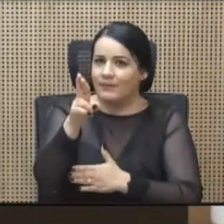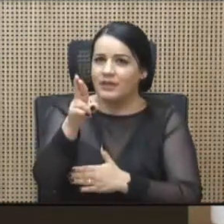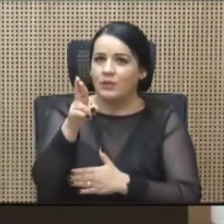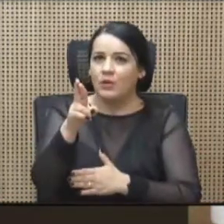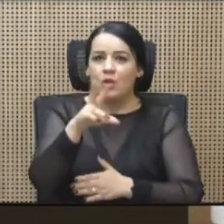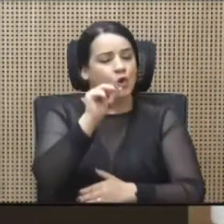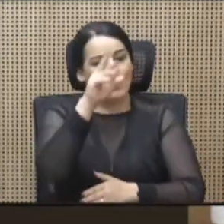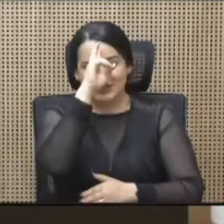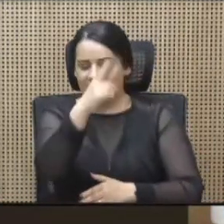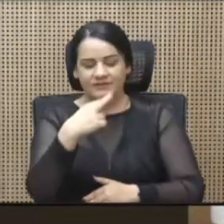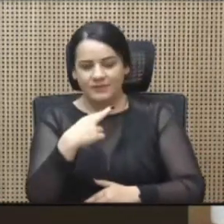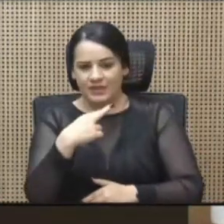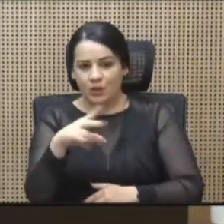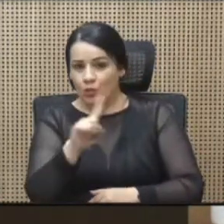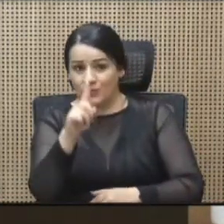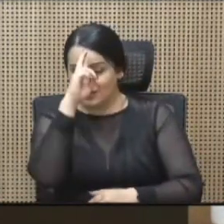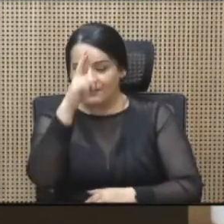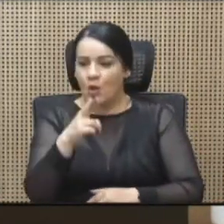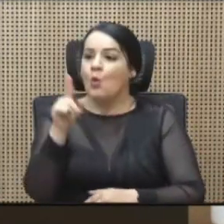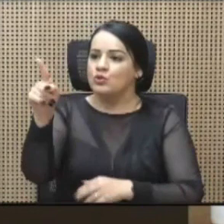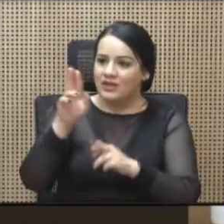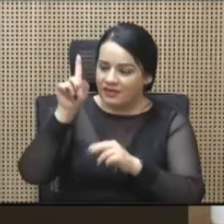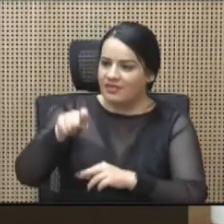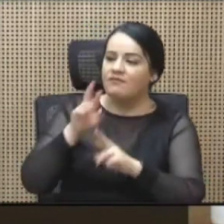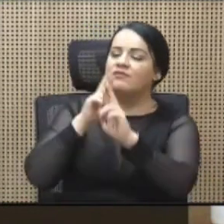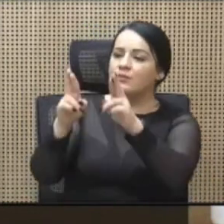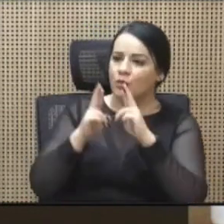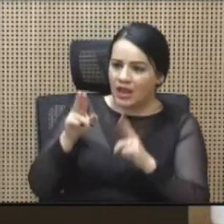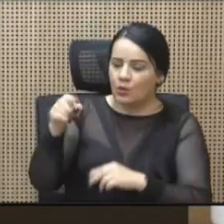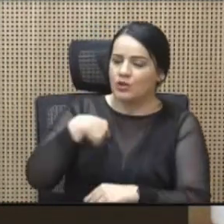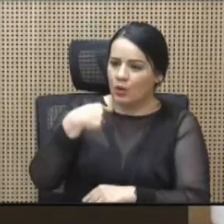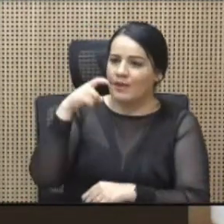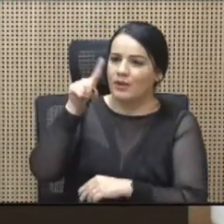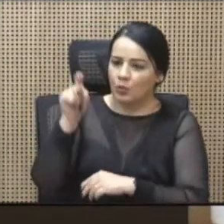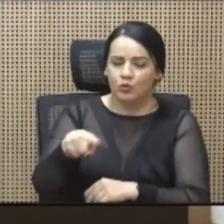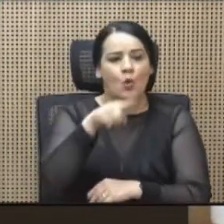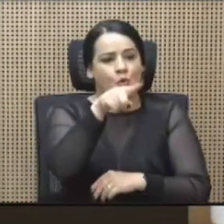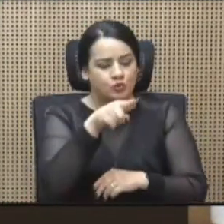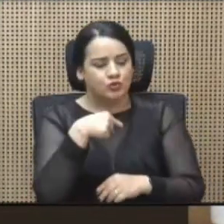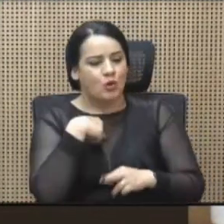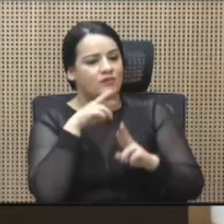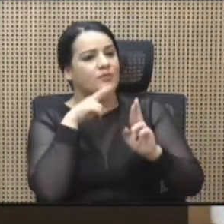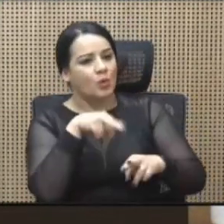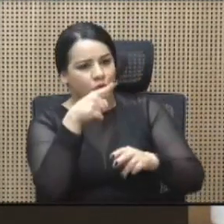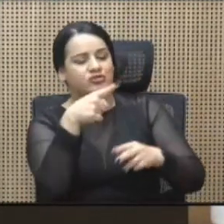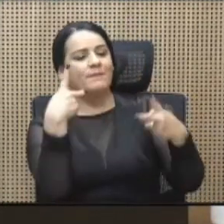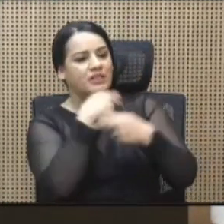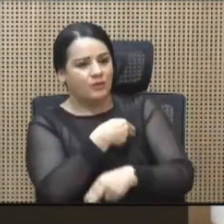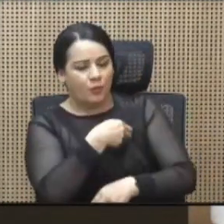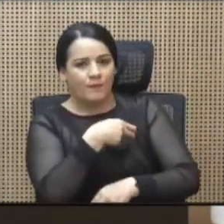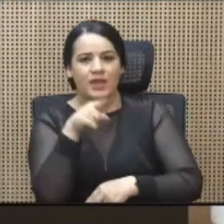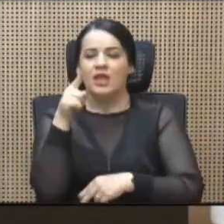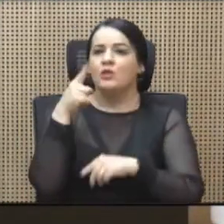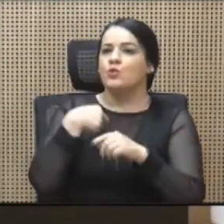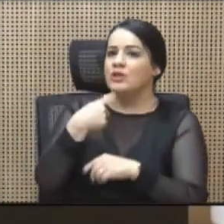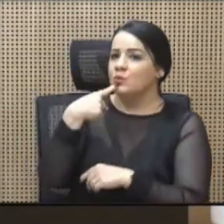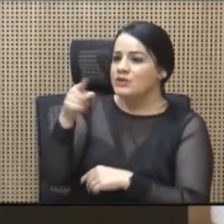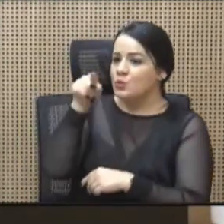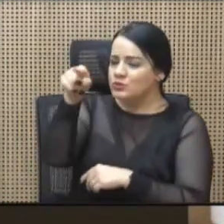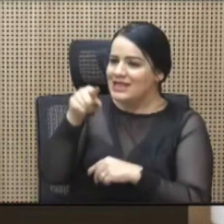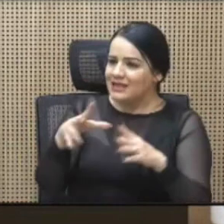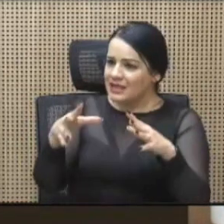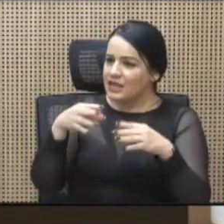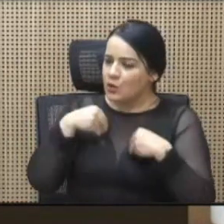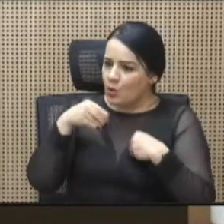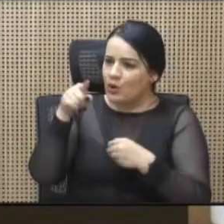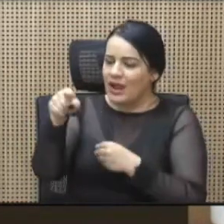respetando, no me está respetando. Usted debe contestar lo que yo le pregunto. Sí, señor, y en eso estoy y me interrumpo. Bueno, le estoy diciendo que ustedes adquirieron la vacuna antes de la aprobación de la